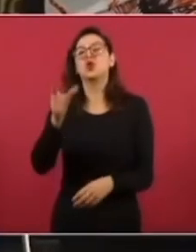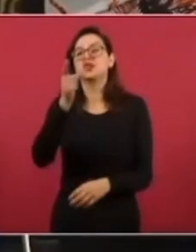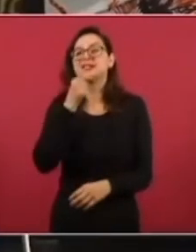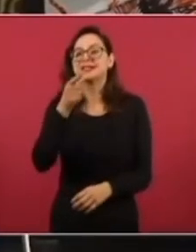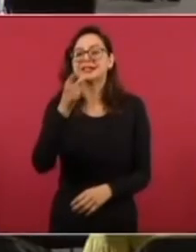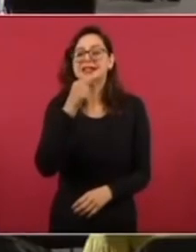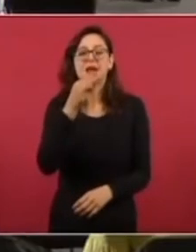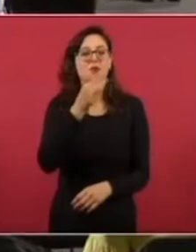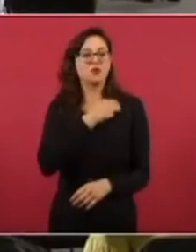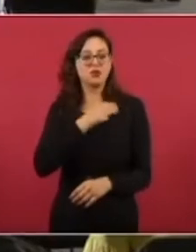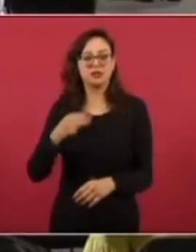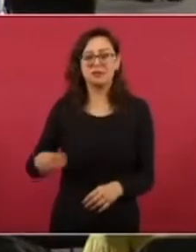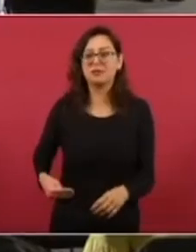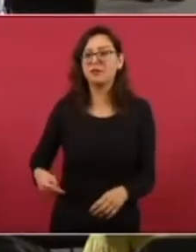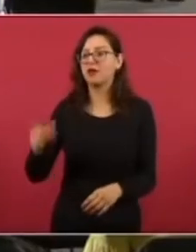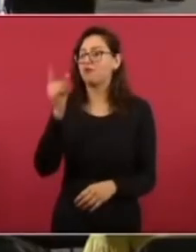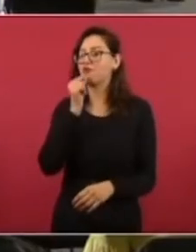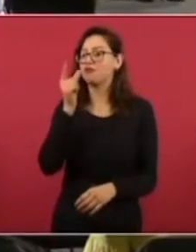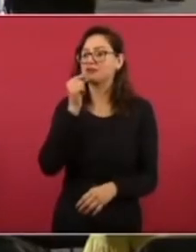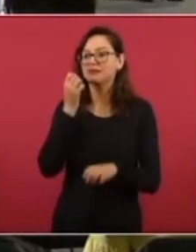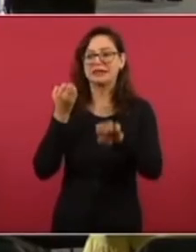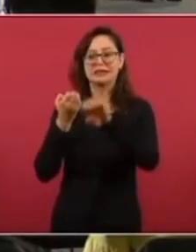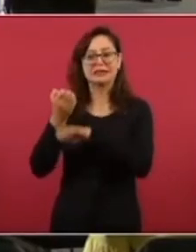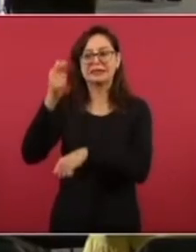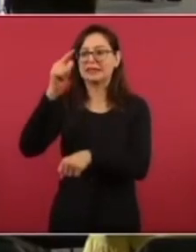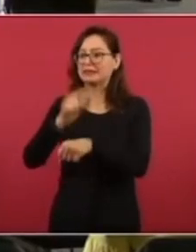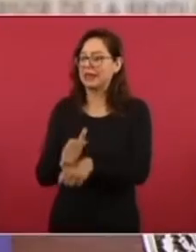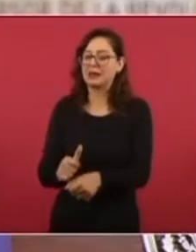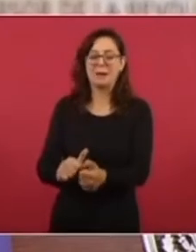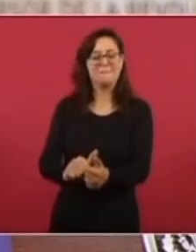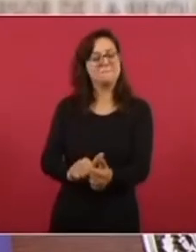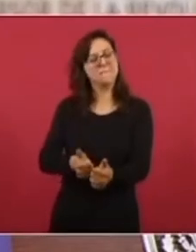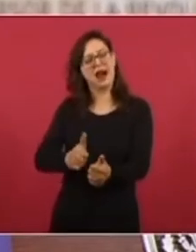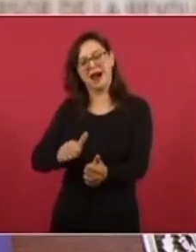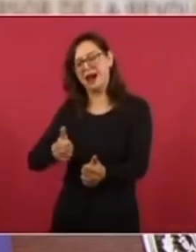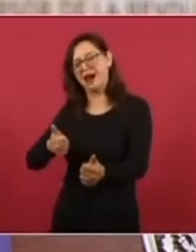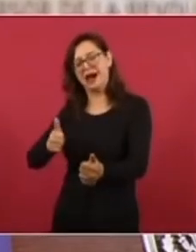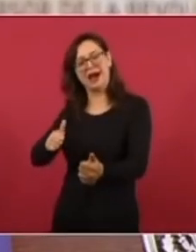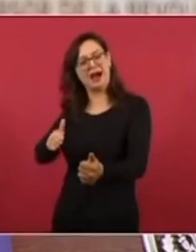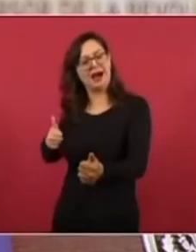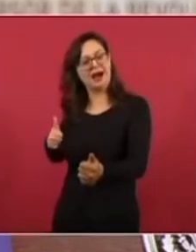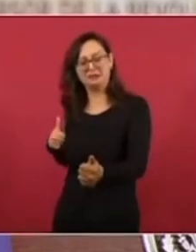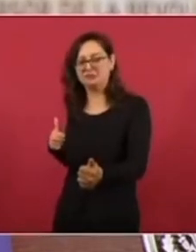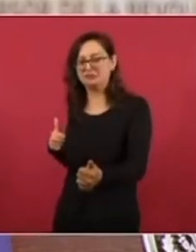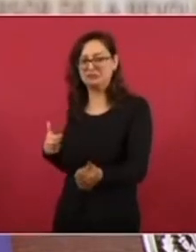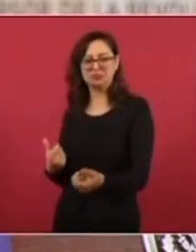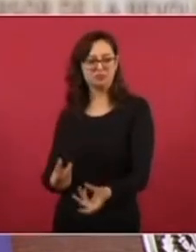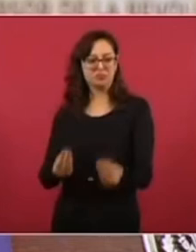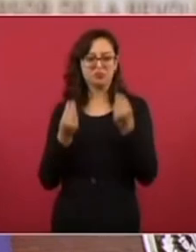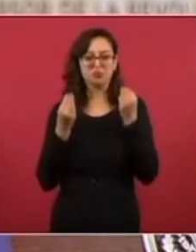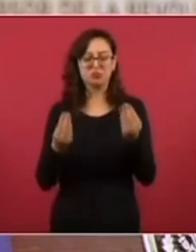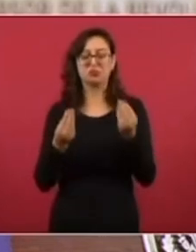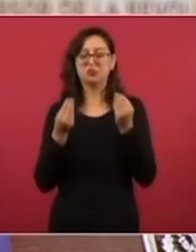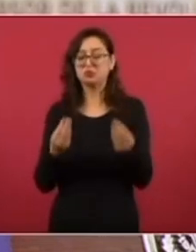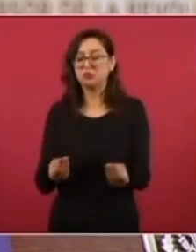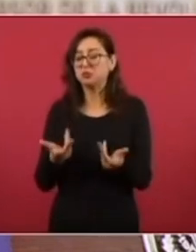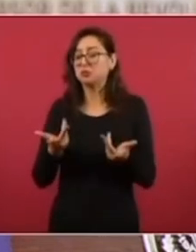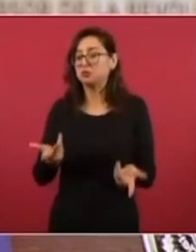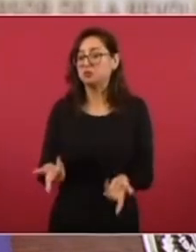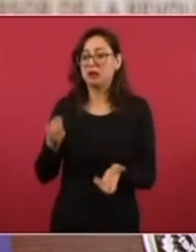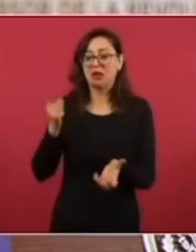no estaban completas,